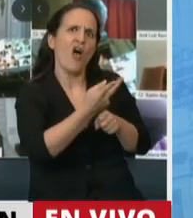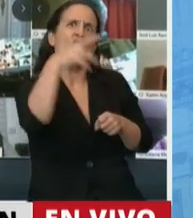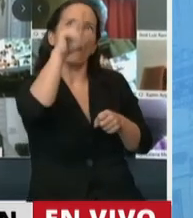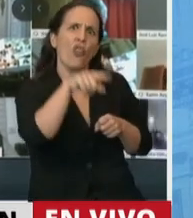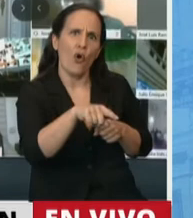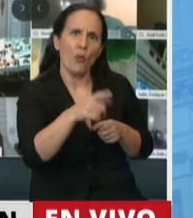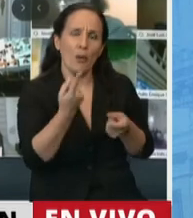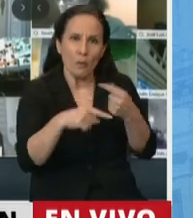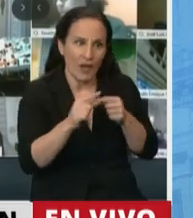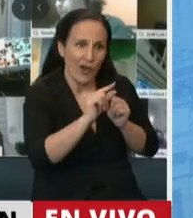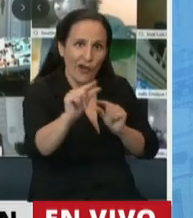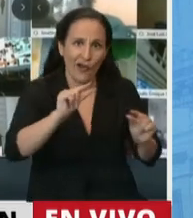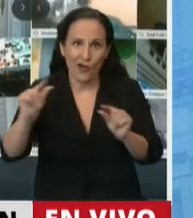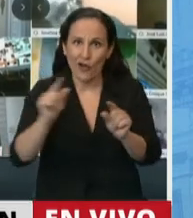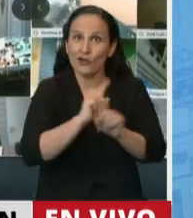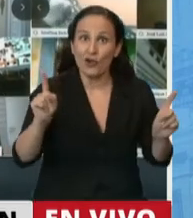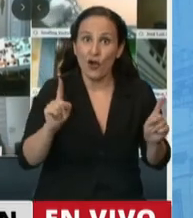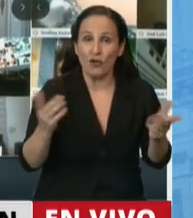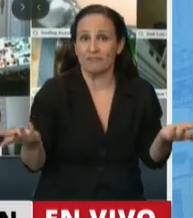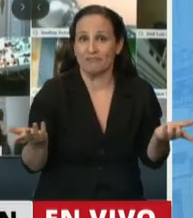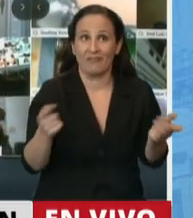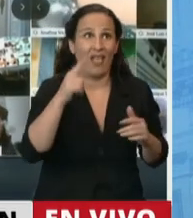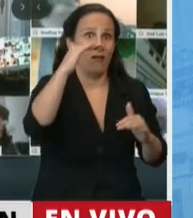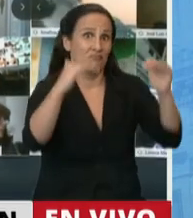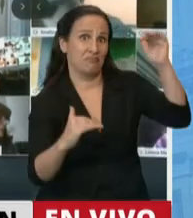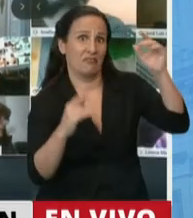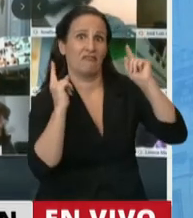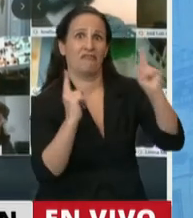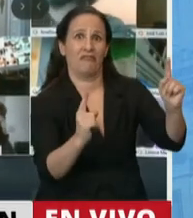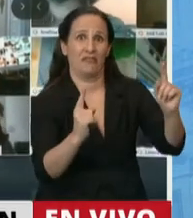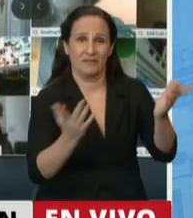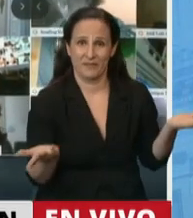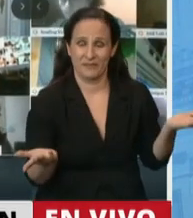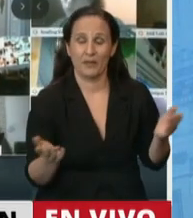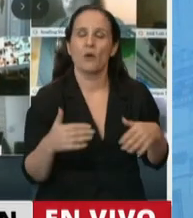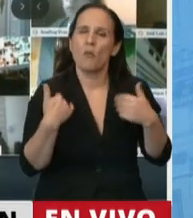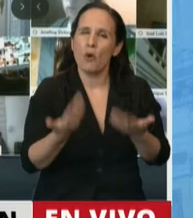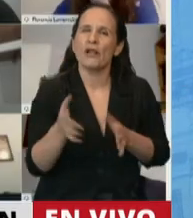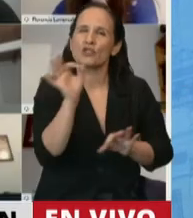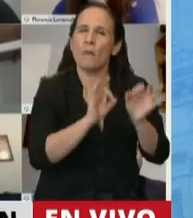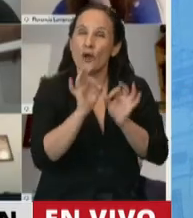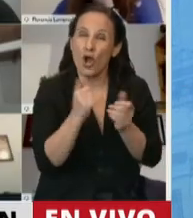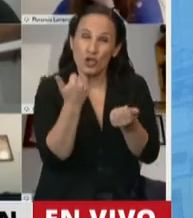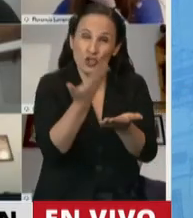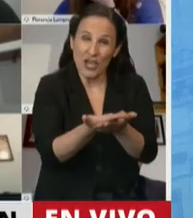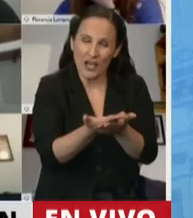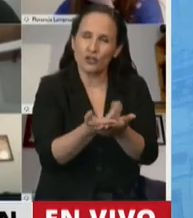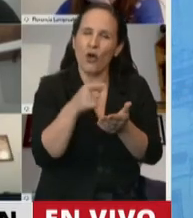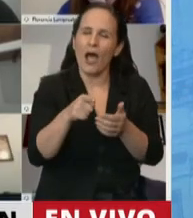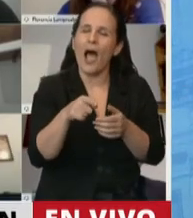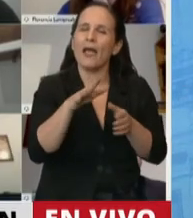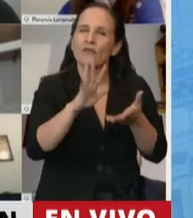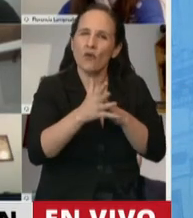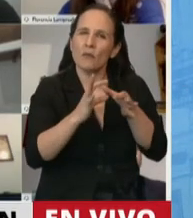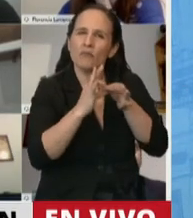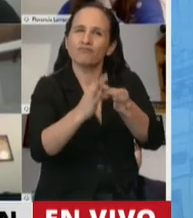significar una profundización de la desigualdad. Por eso destaco que el proyecto incluye las perspectivas de género en